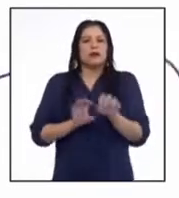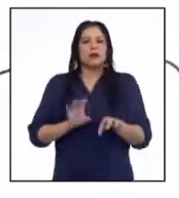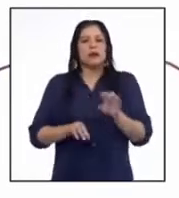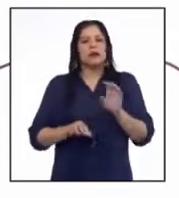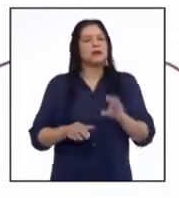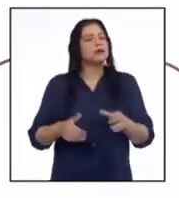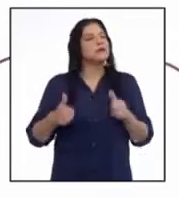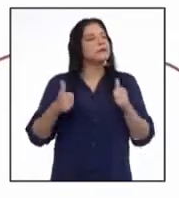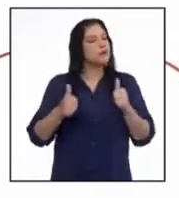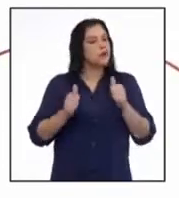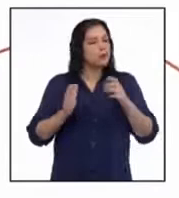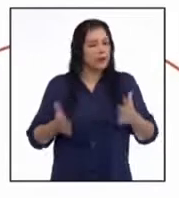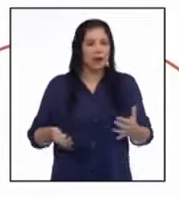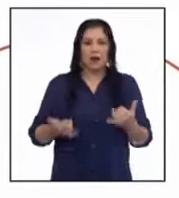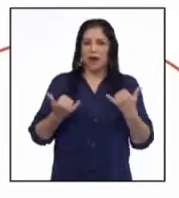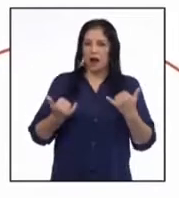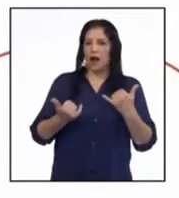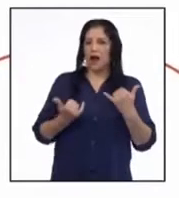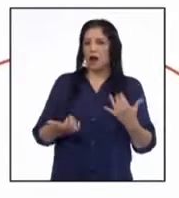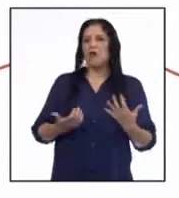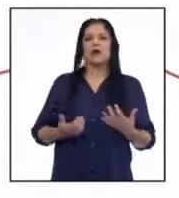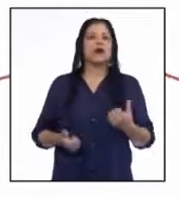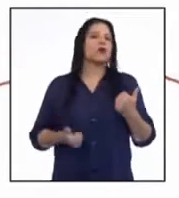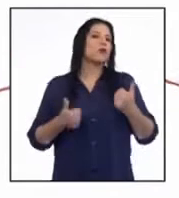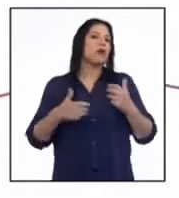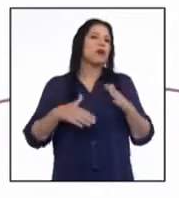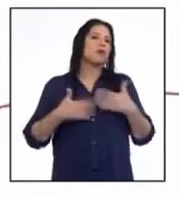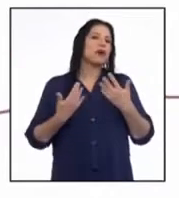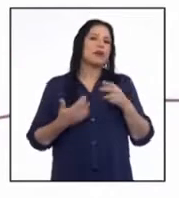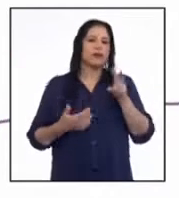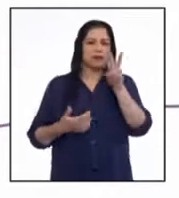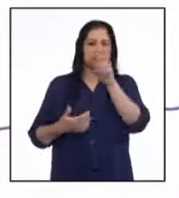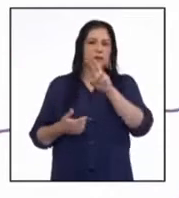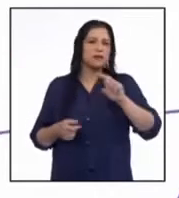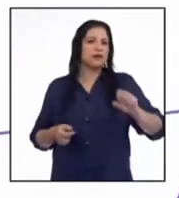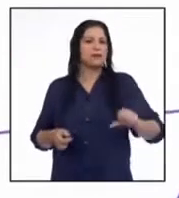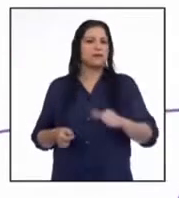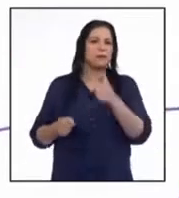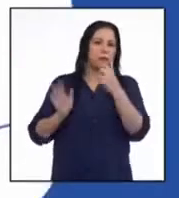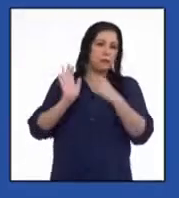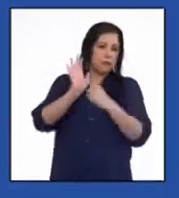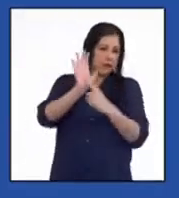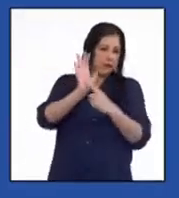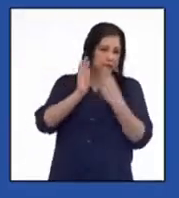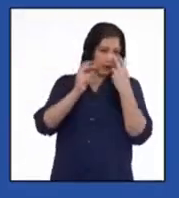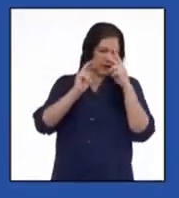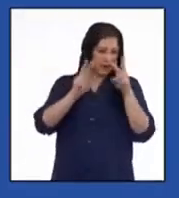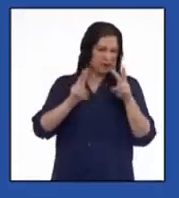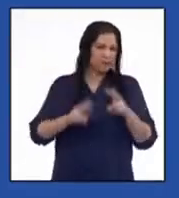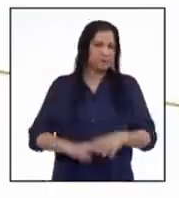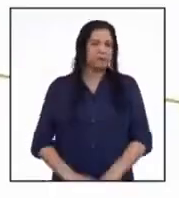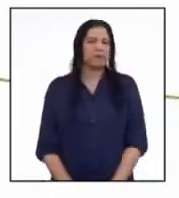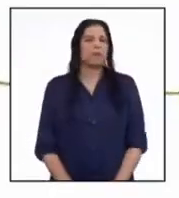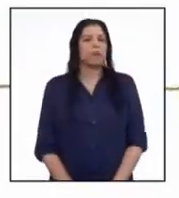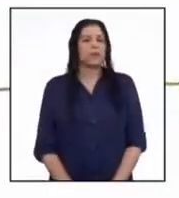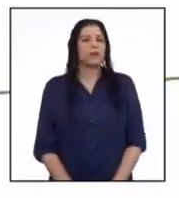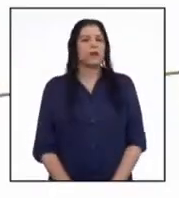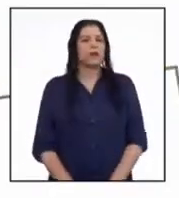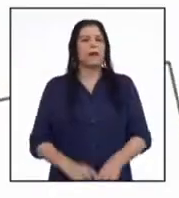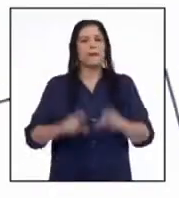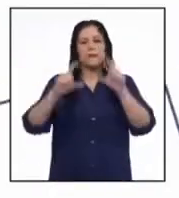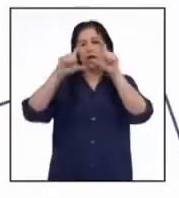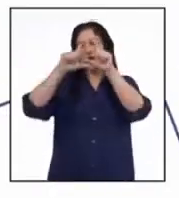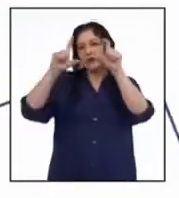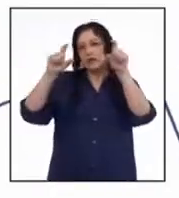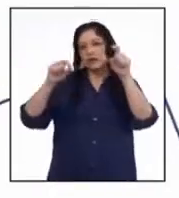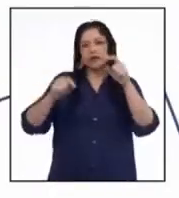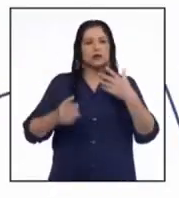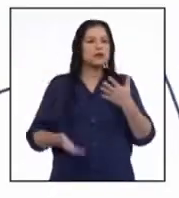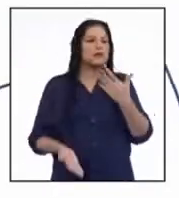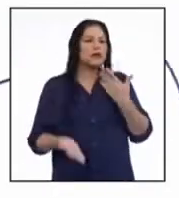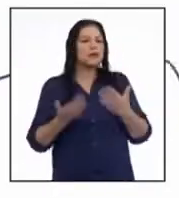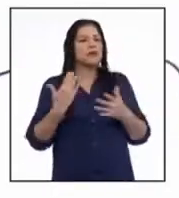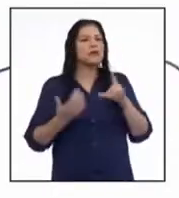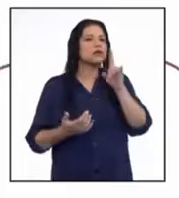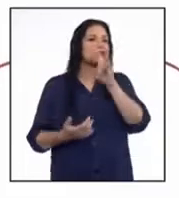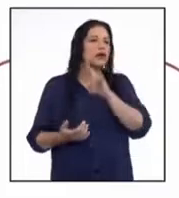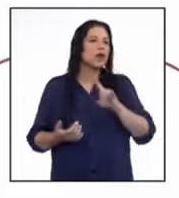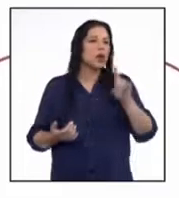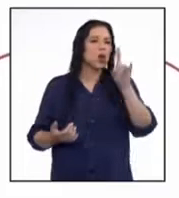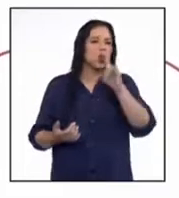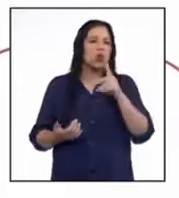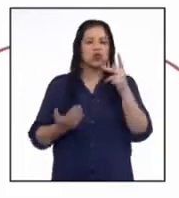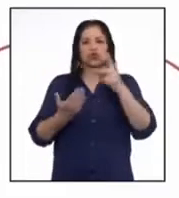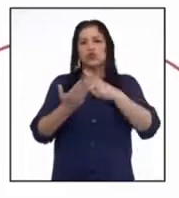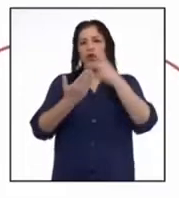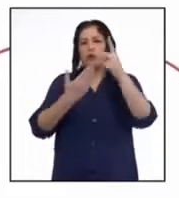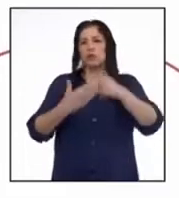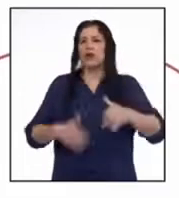Muy bien. Ahora, ¿qué podrían decirme del siguiente gráfico? Por el título deduzco que se trata del consumo de